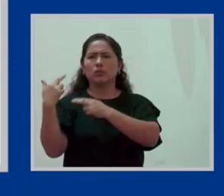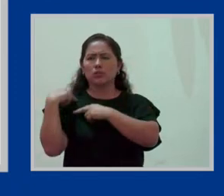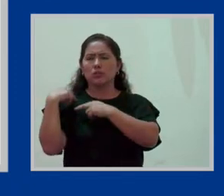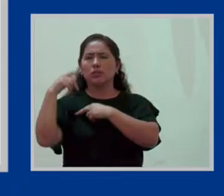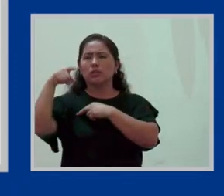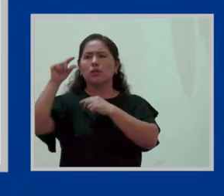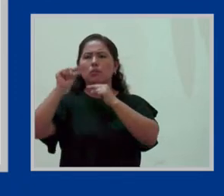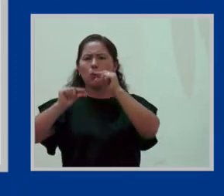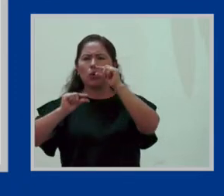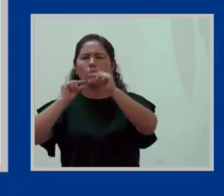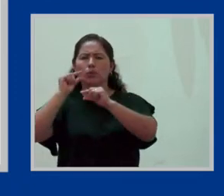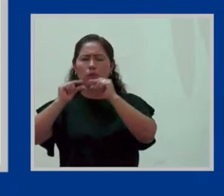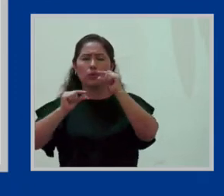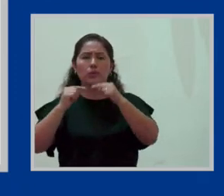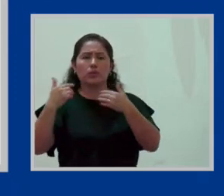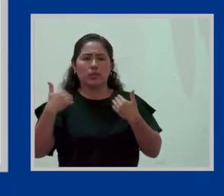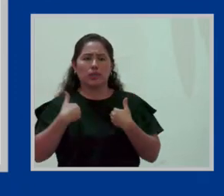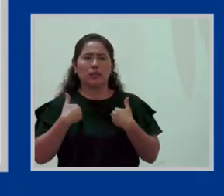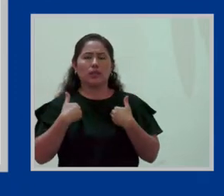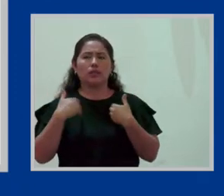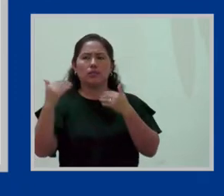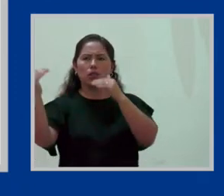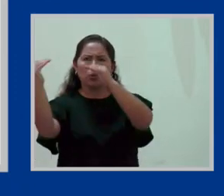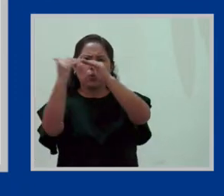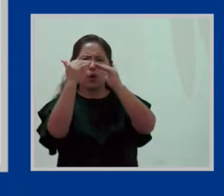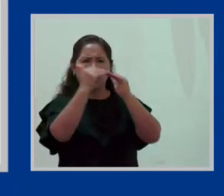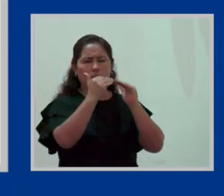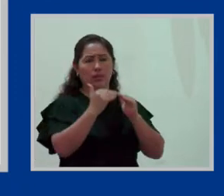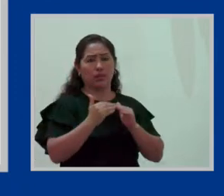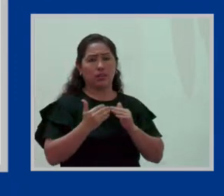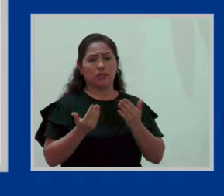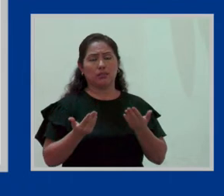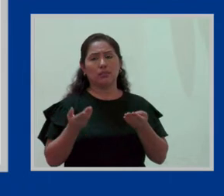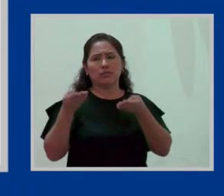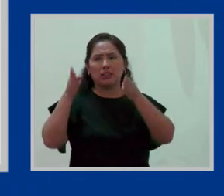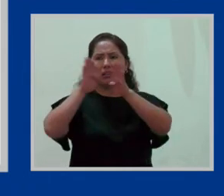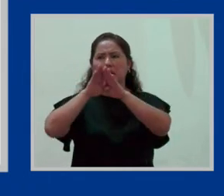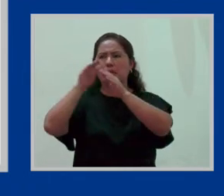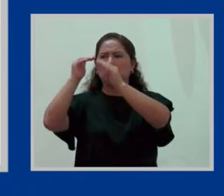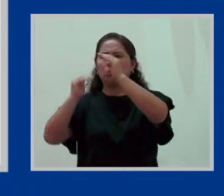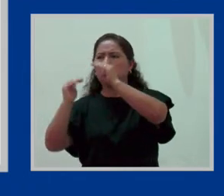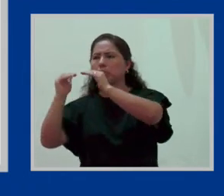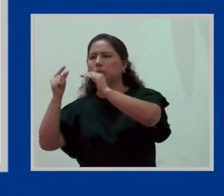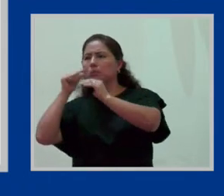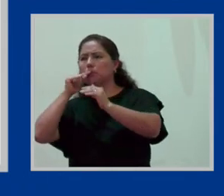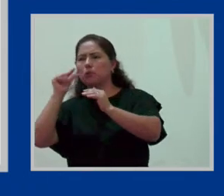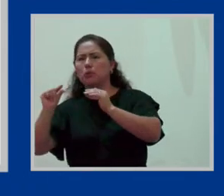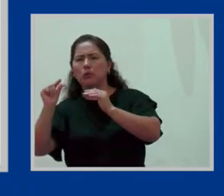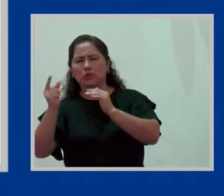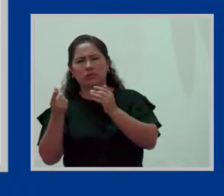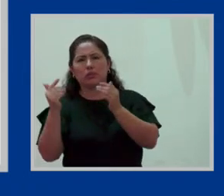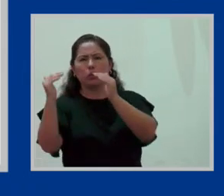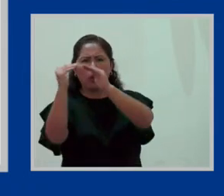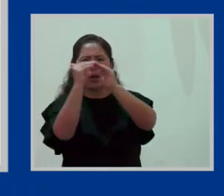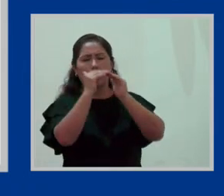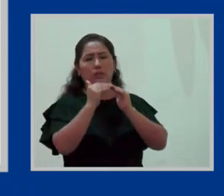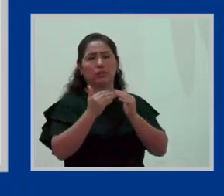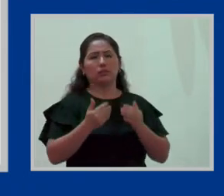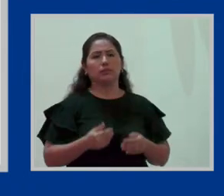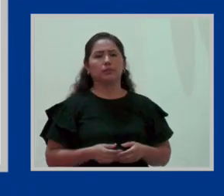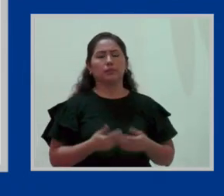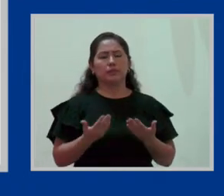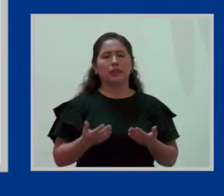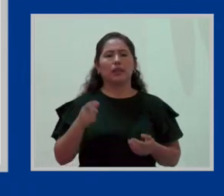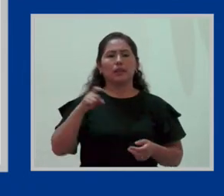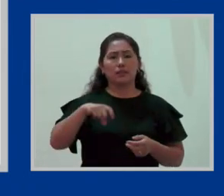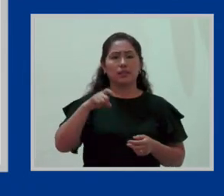poco a poco podamos cerrar esta brecha de ingresos. Y, por supuesto, también es necesario, dentro de las